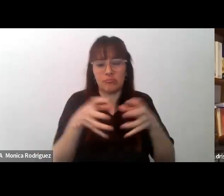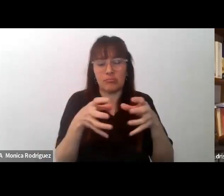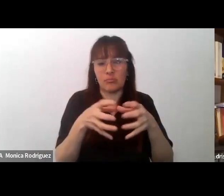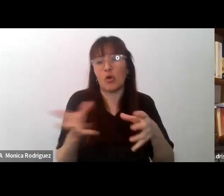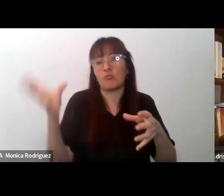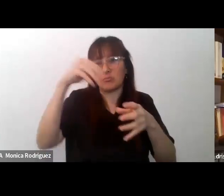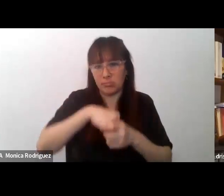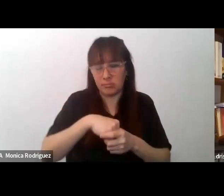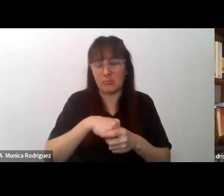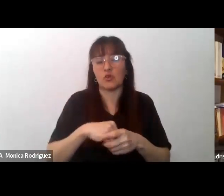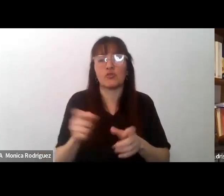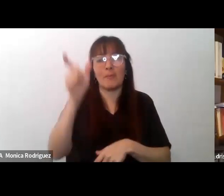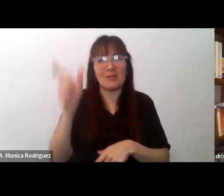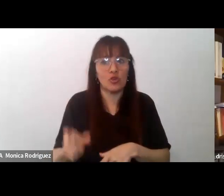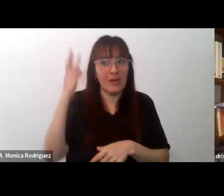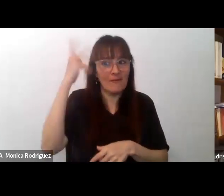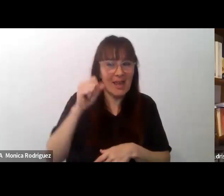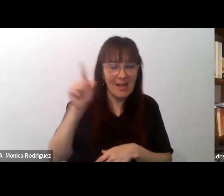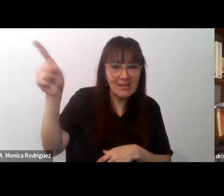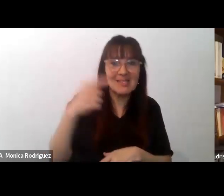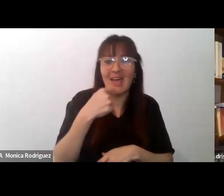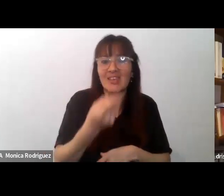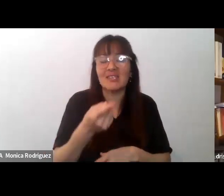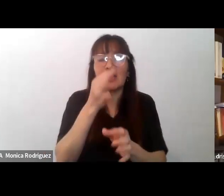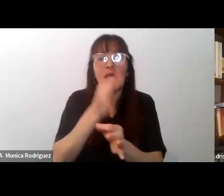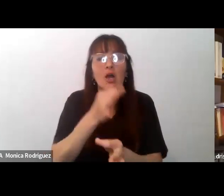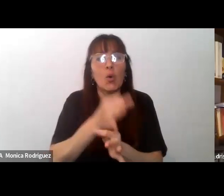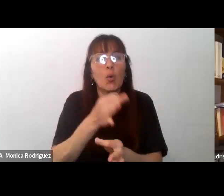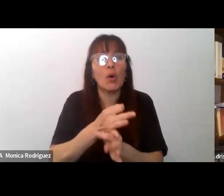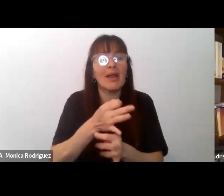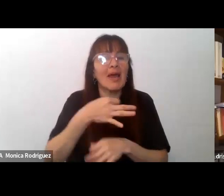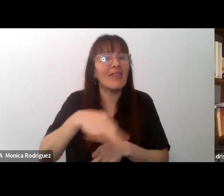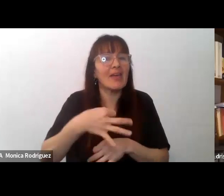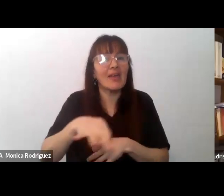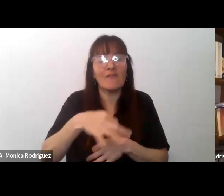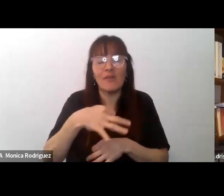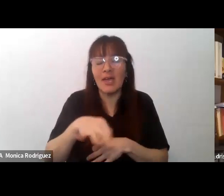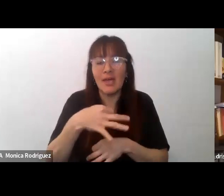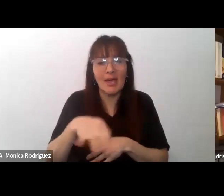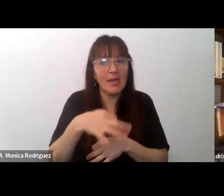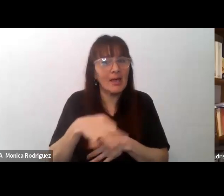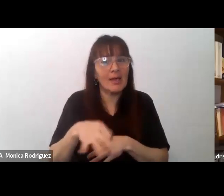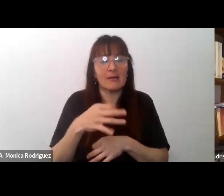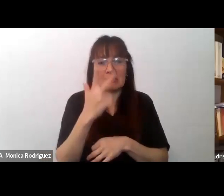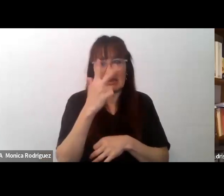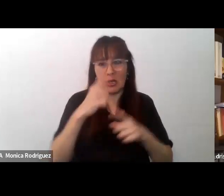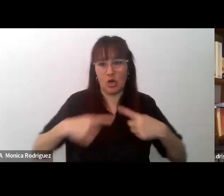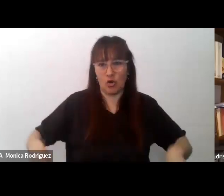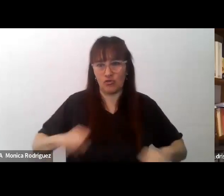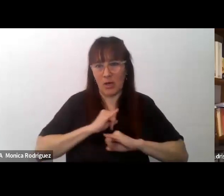philippe nerieu considera que la escuela debe transmitir tres cosas